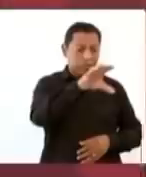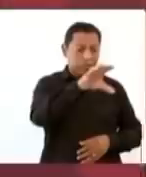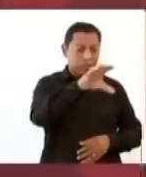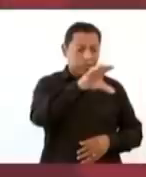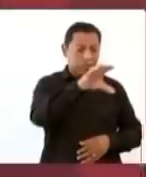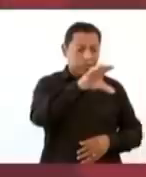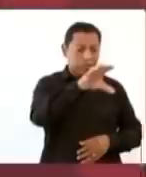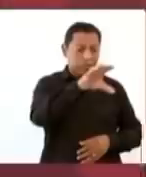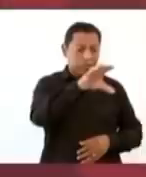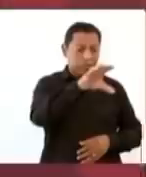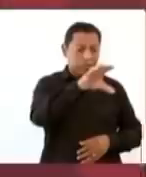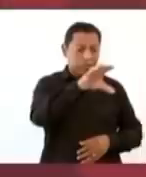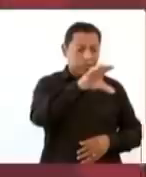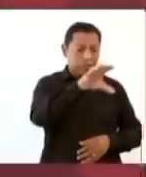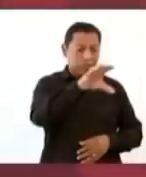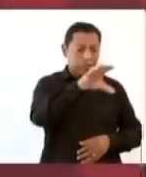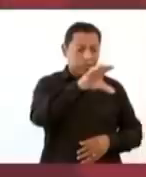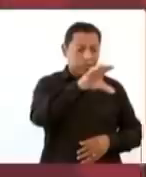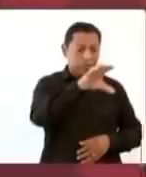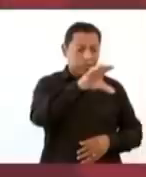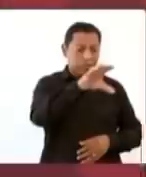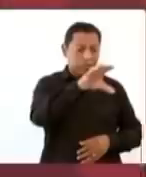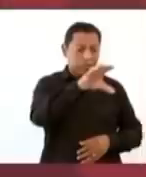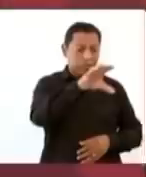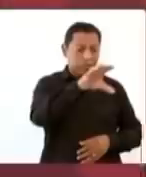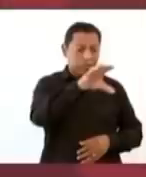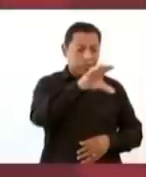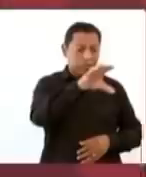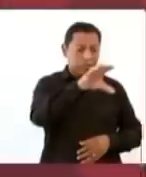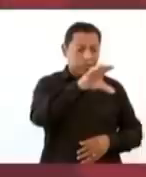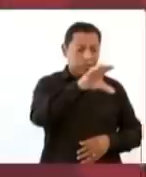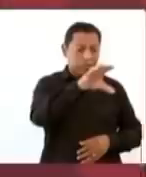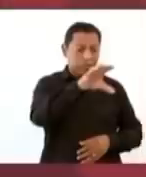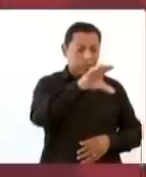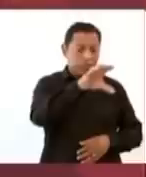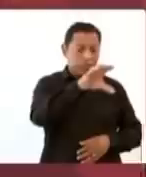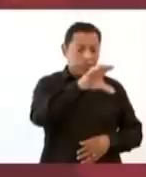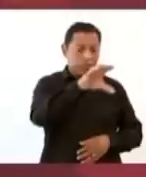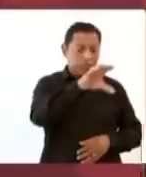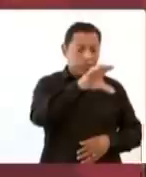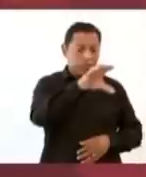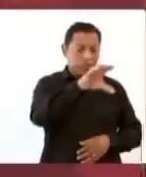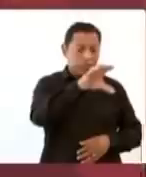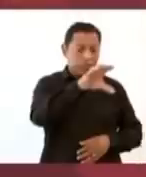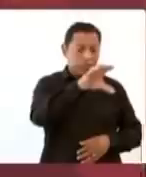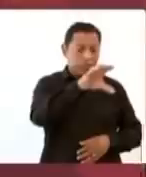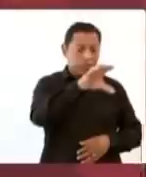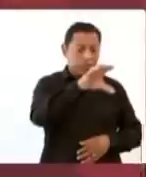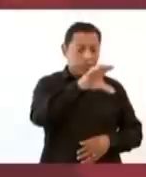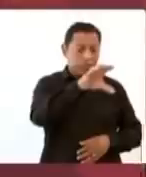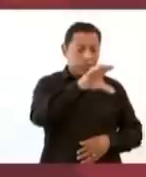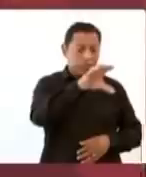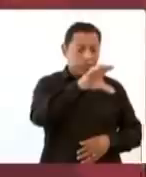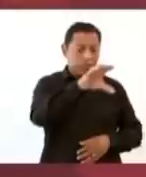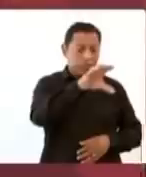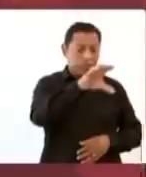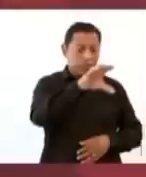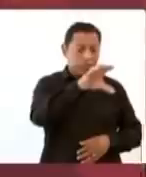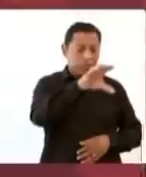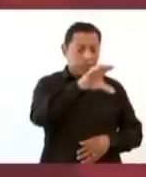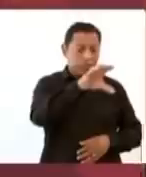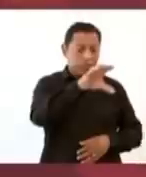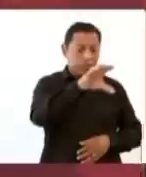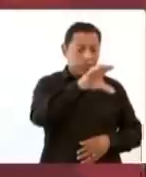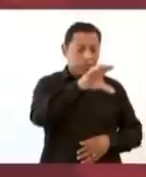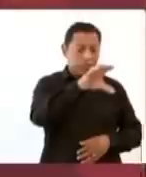casi de primer mundo. Porque habla con una diarrea de la boca que no hay quien